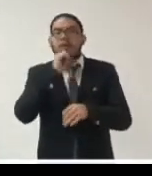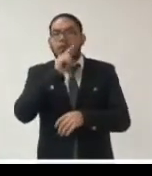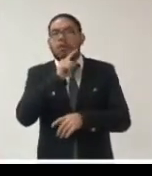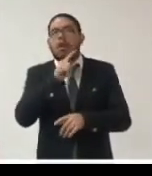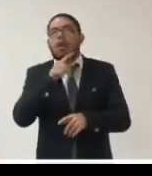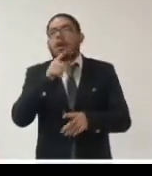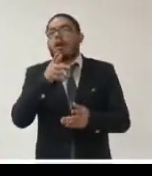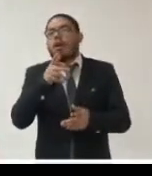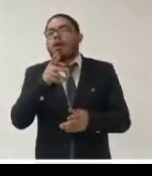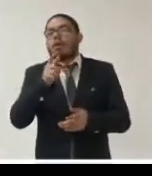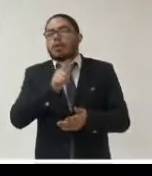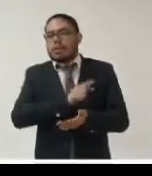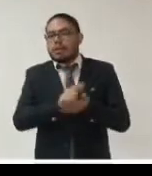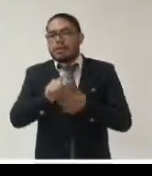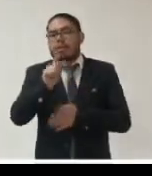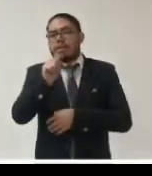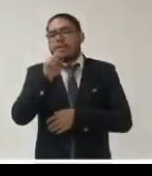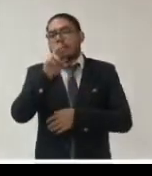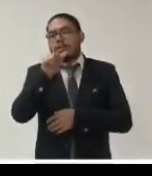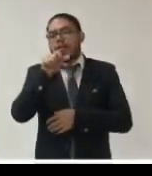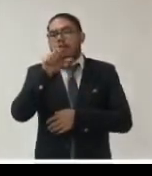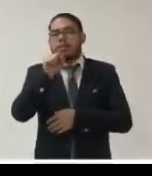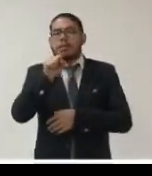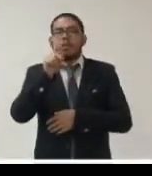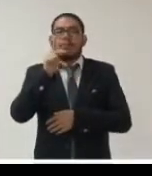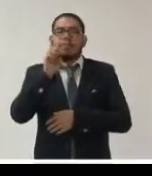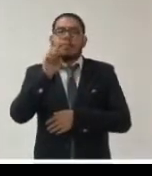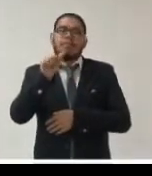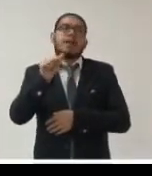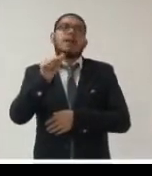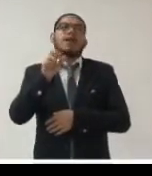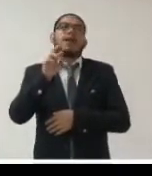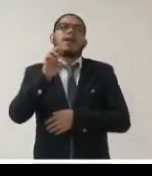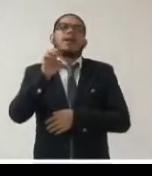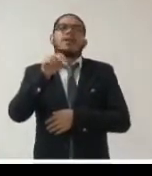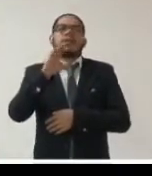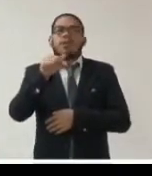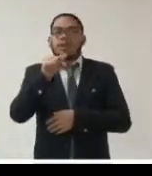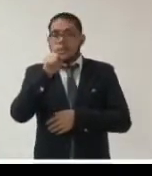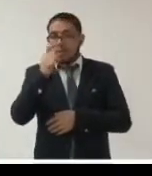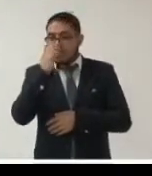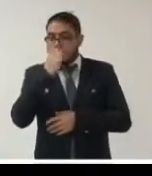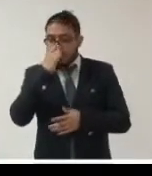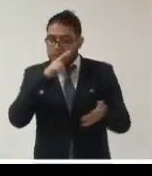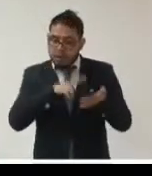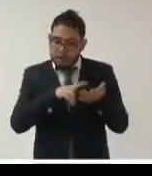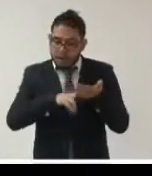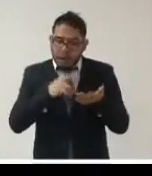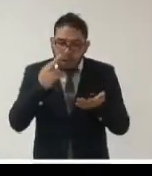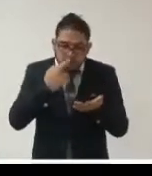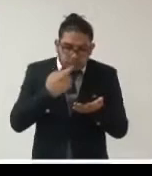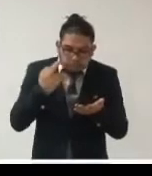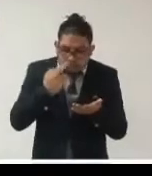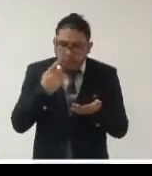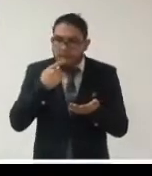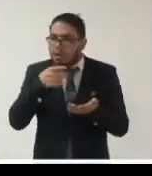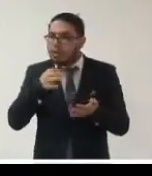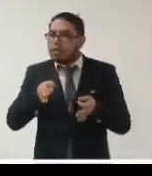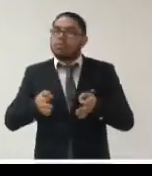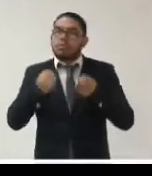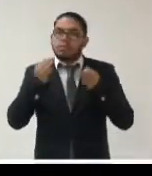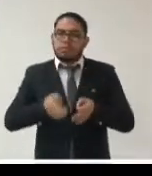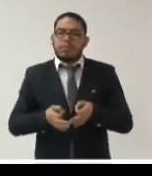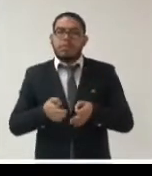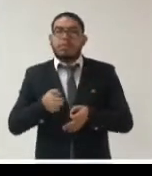adecuado de transparencia de seguimiento de evaluación que sea un efectivo una eficiente